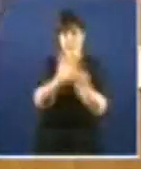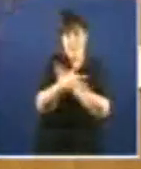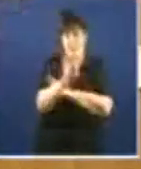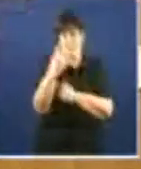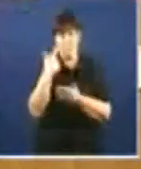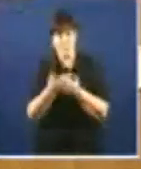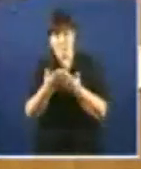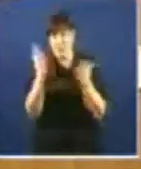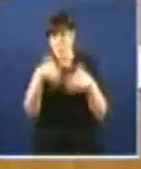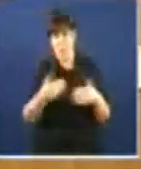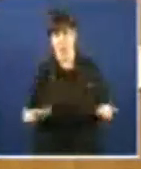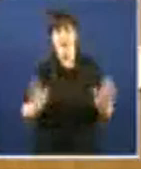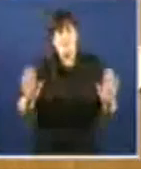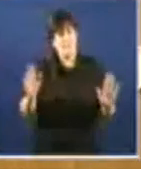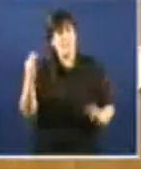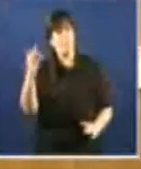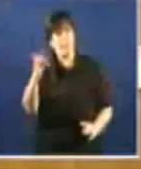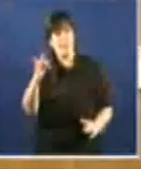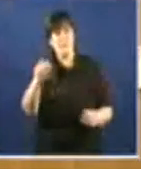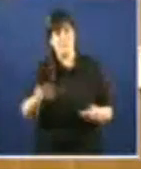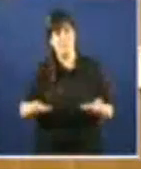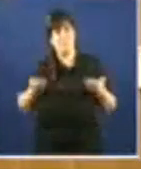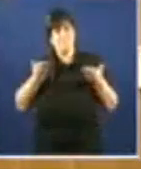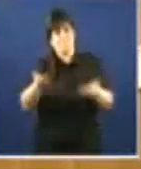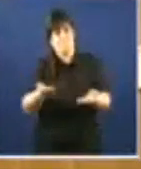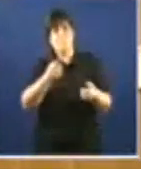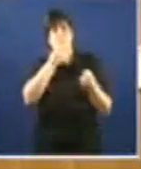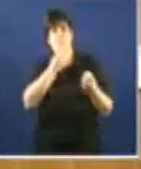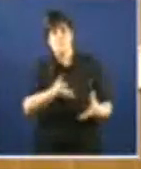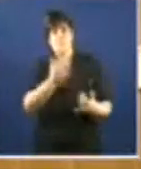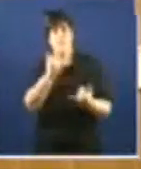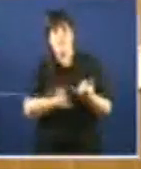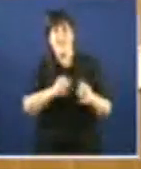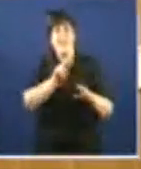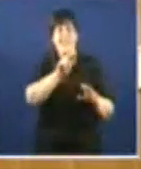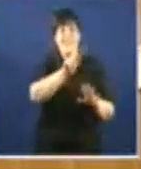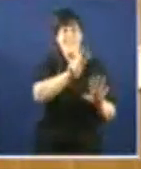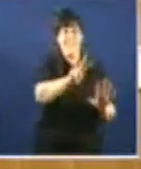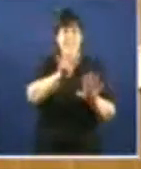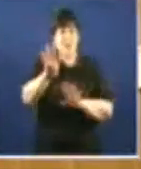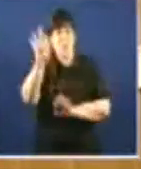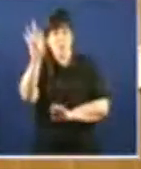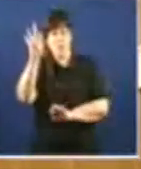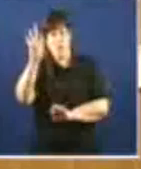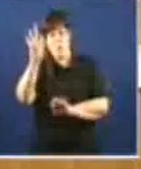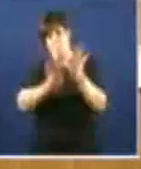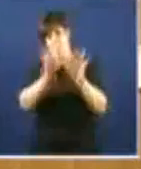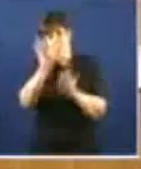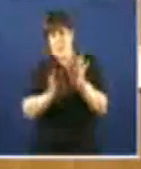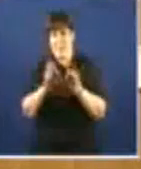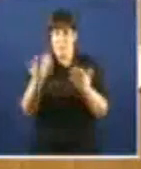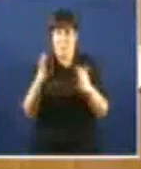recargo, pero iso sí, fenosa fai unha oferta moi xenerosa e ofrece o 74,98%, unha rebaixa do 0,2%.